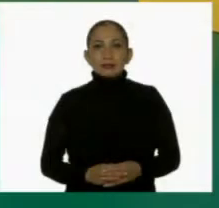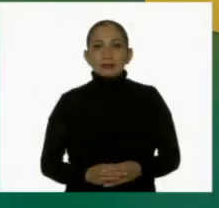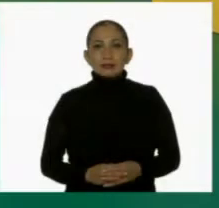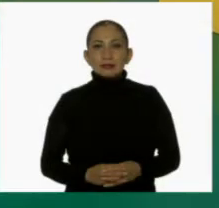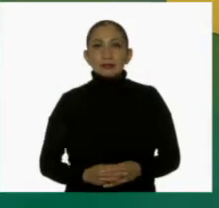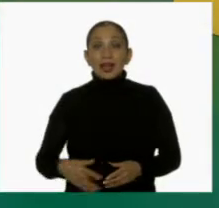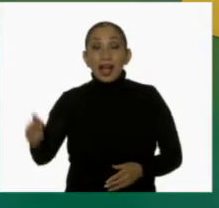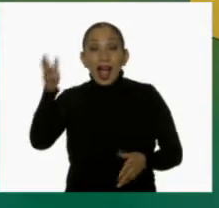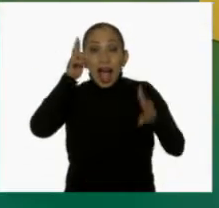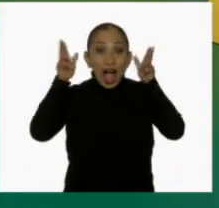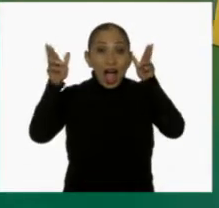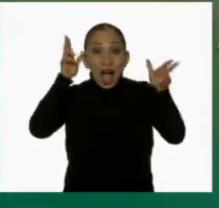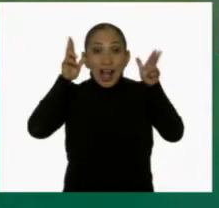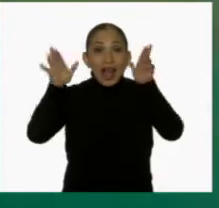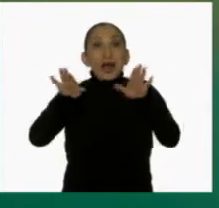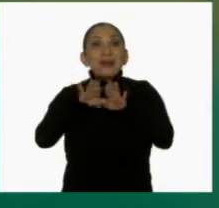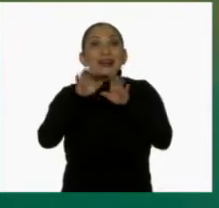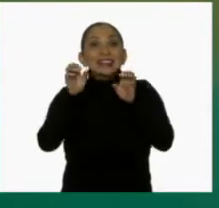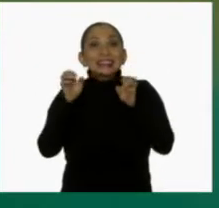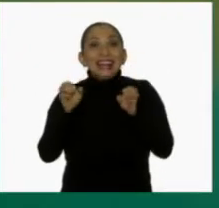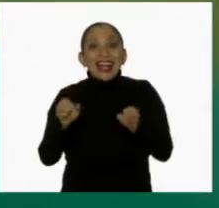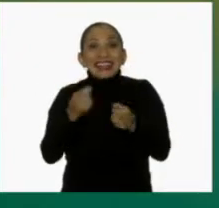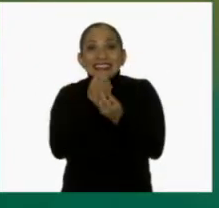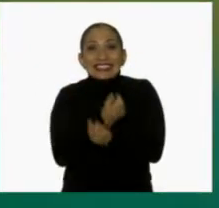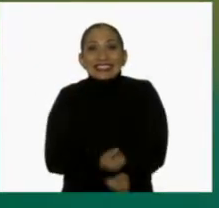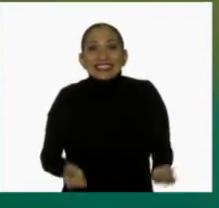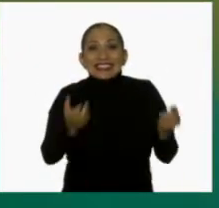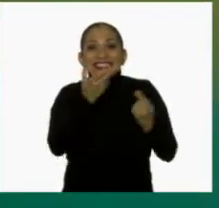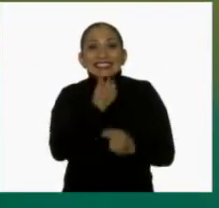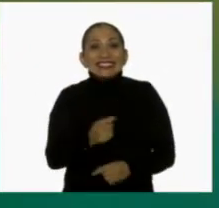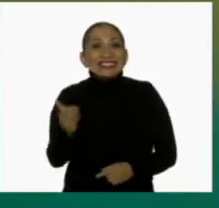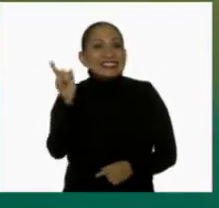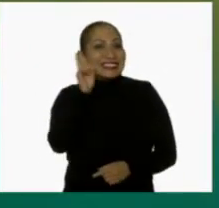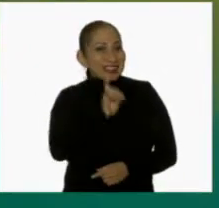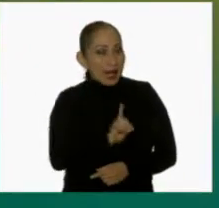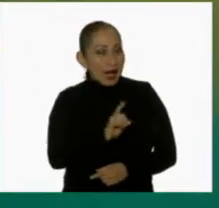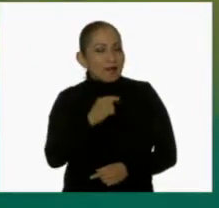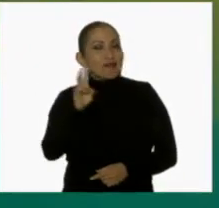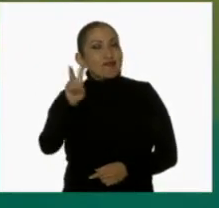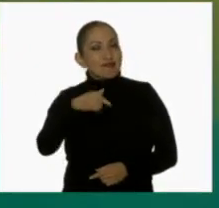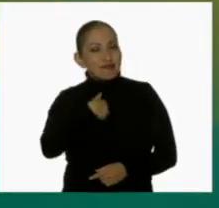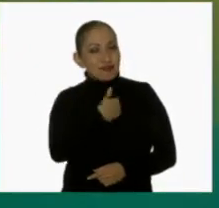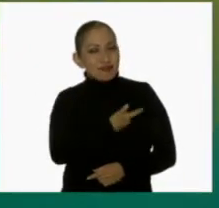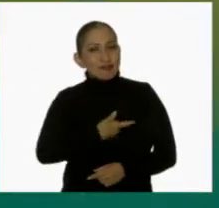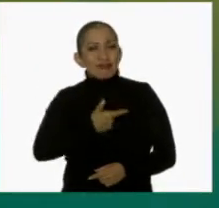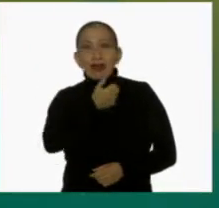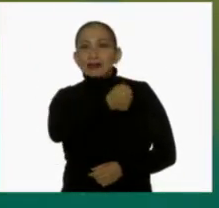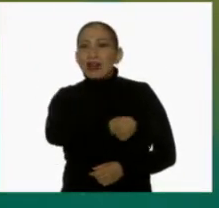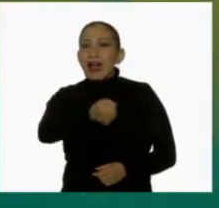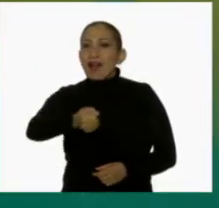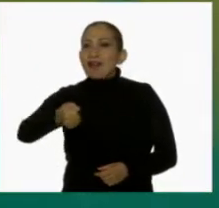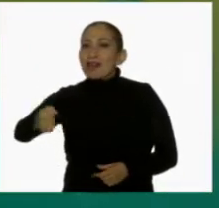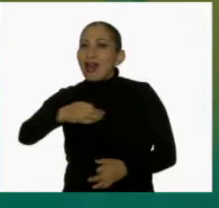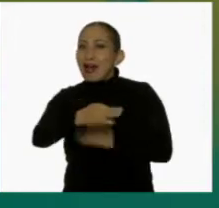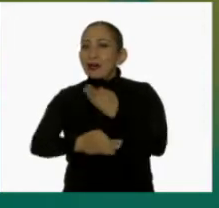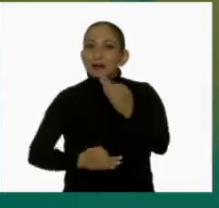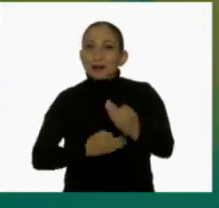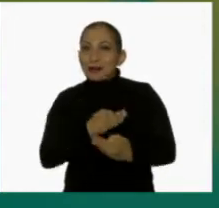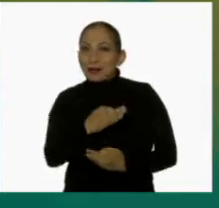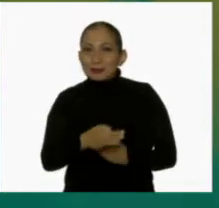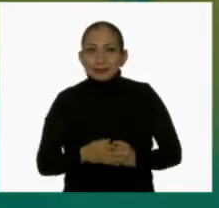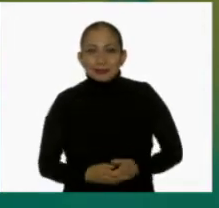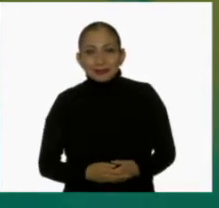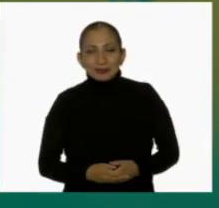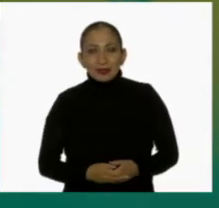¡Hola! ¿Cómo están, niñas y niños? Me da mucho gusto saludarlas y saludarlos.